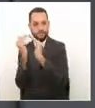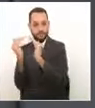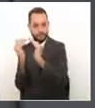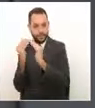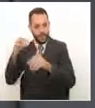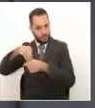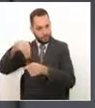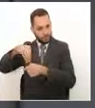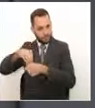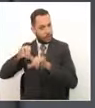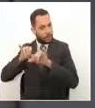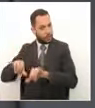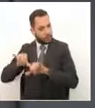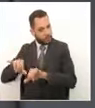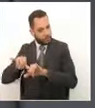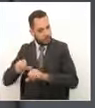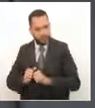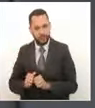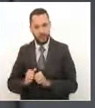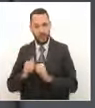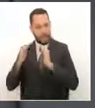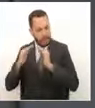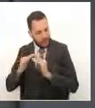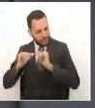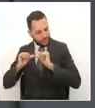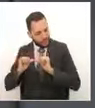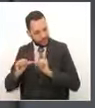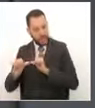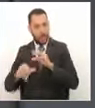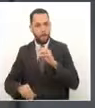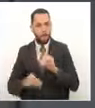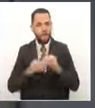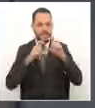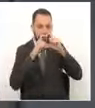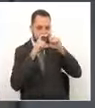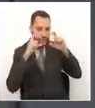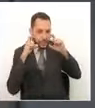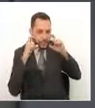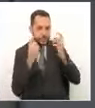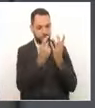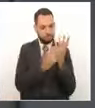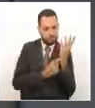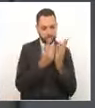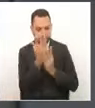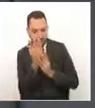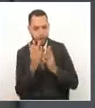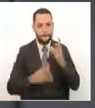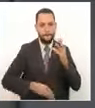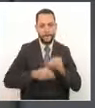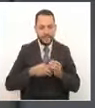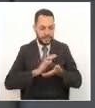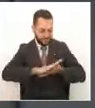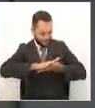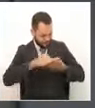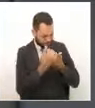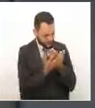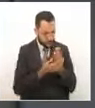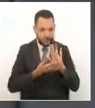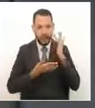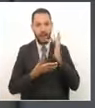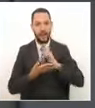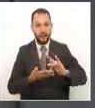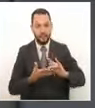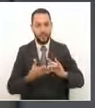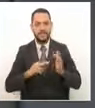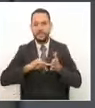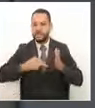toda la gente en sus casas, el uso del tapabocas, el lavado de manos. ¿Qué logramos con eso? Que el virus